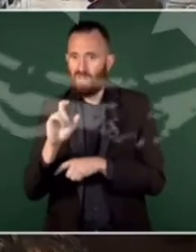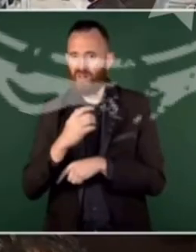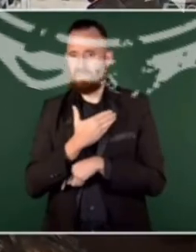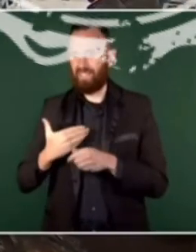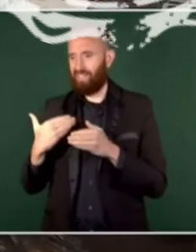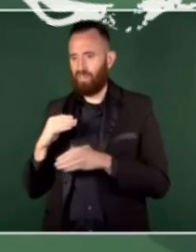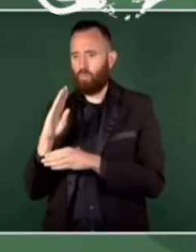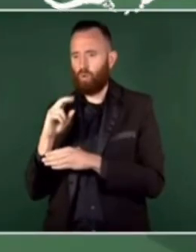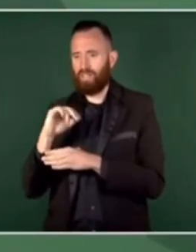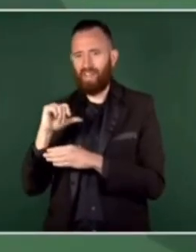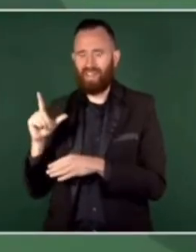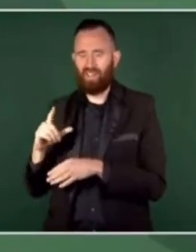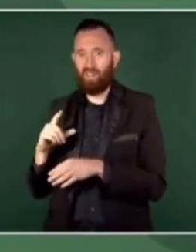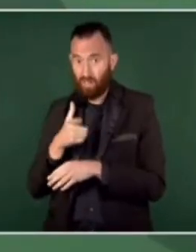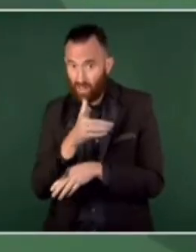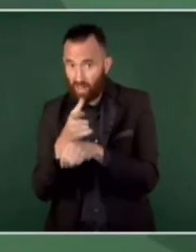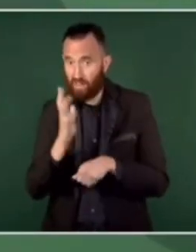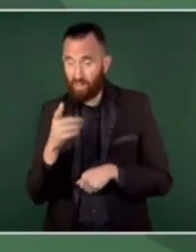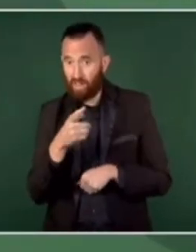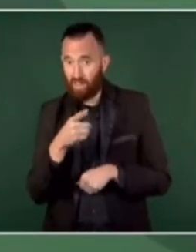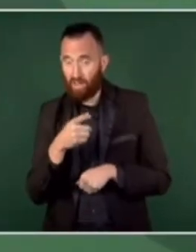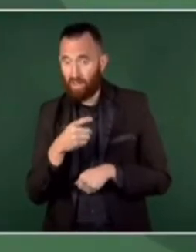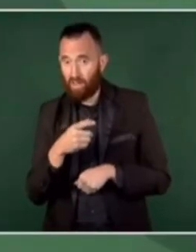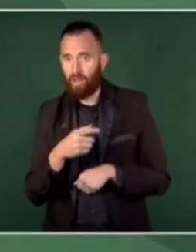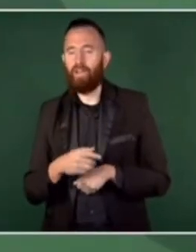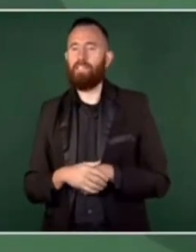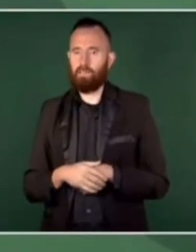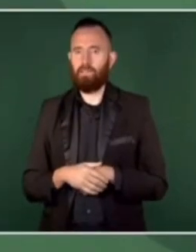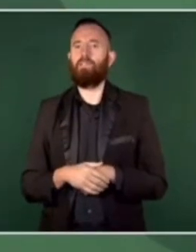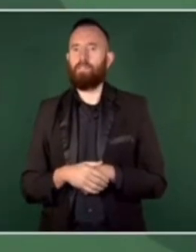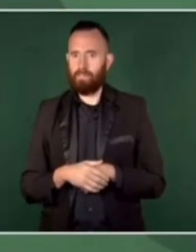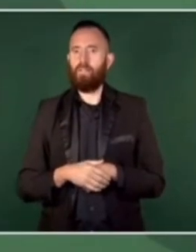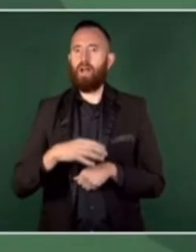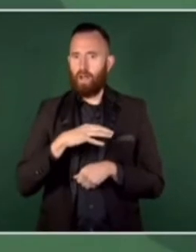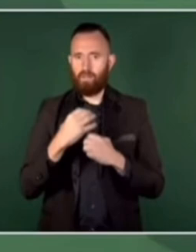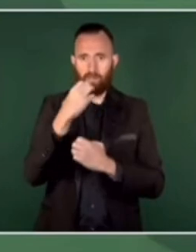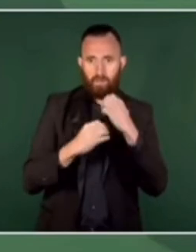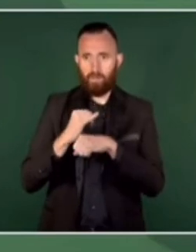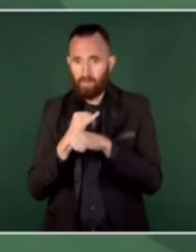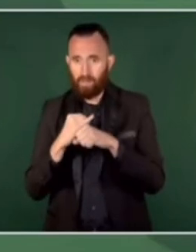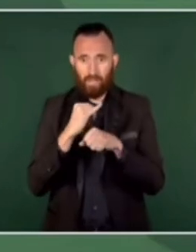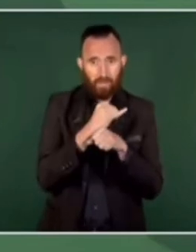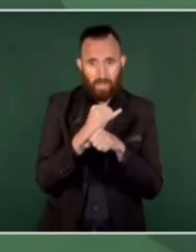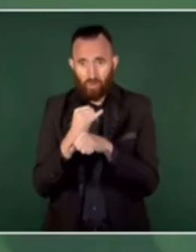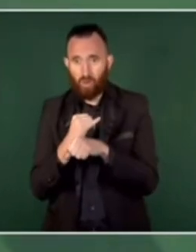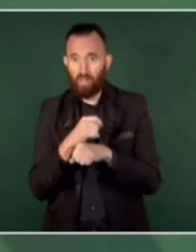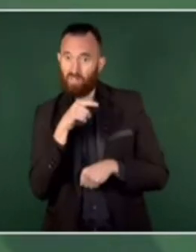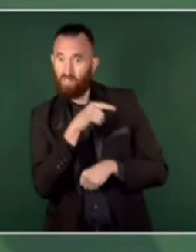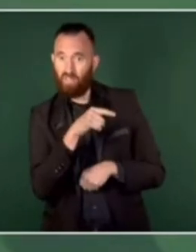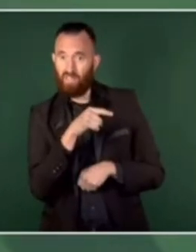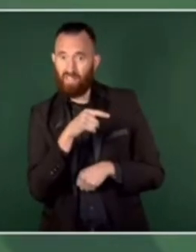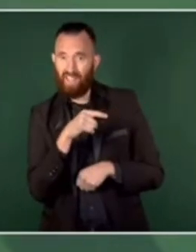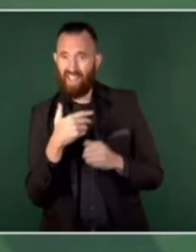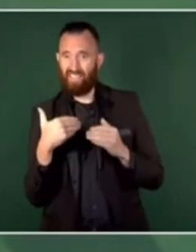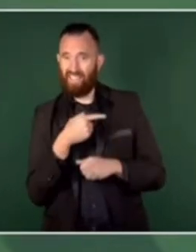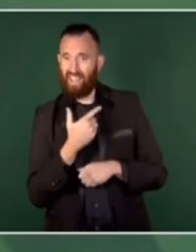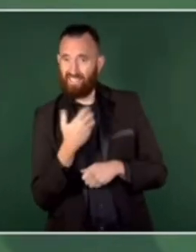No hay nada que apunte a que este asesinato